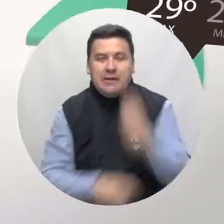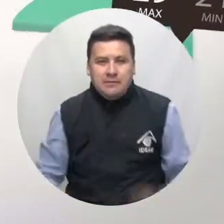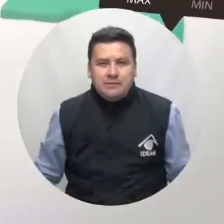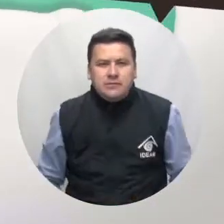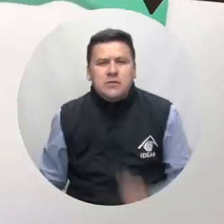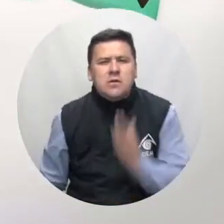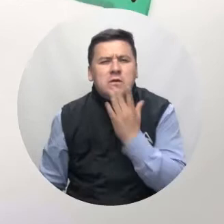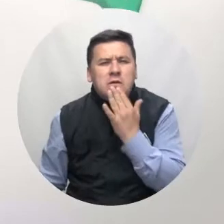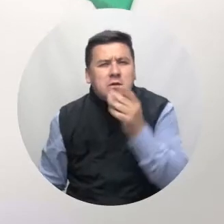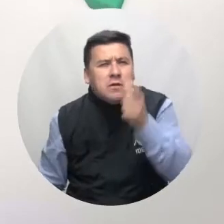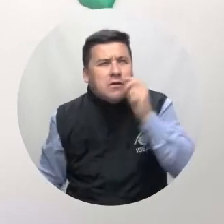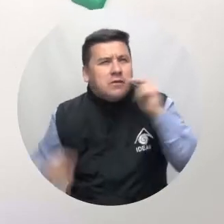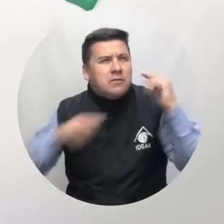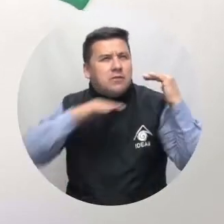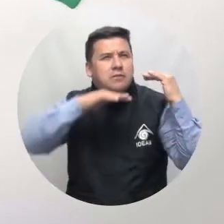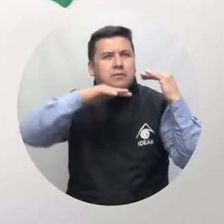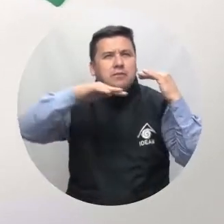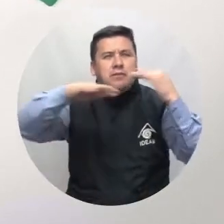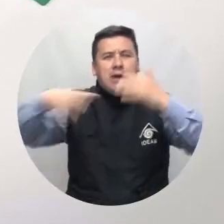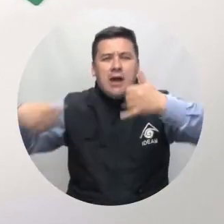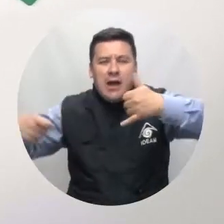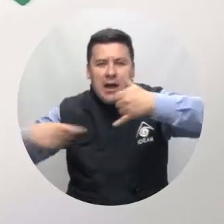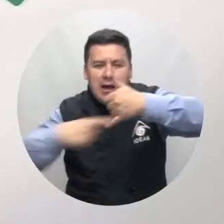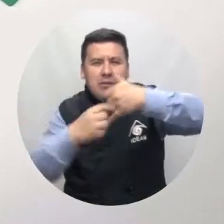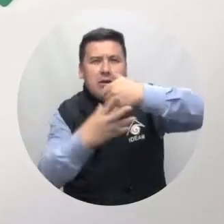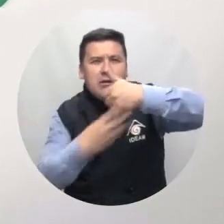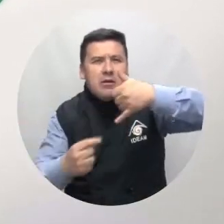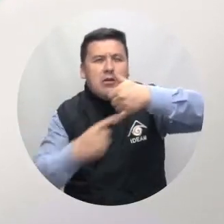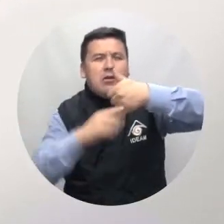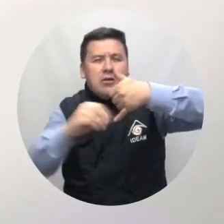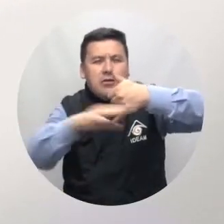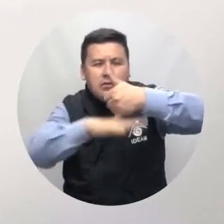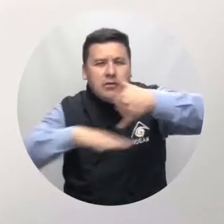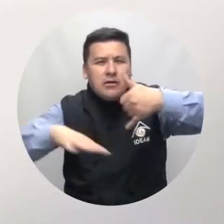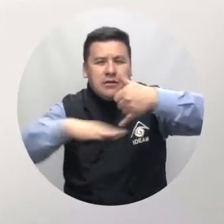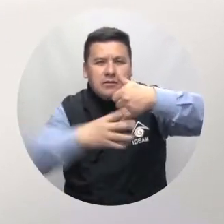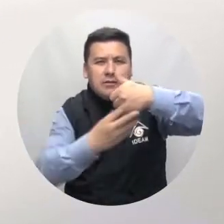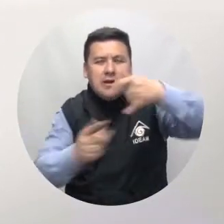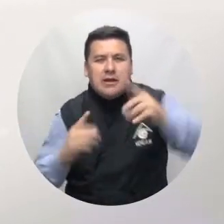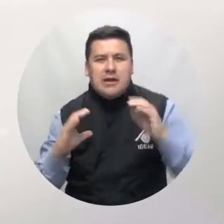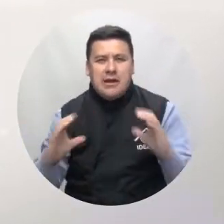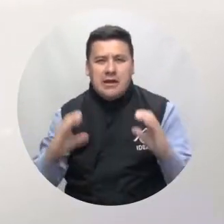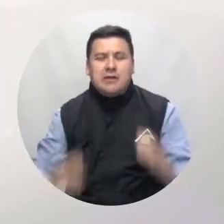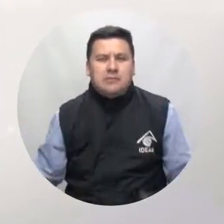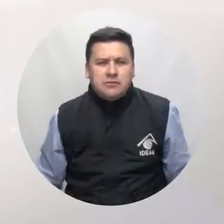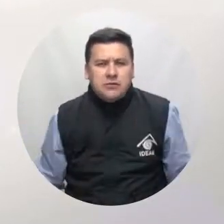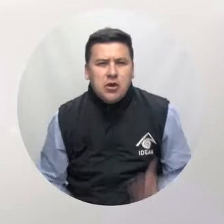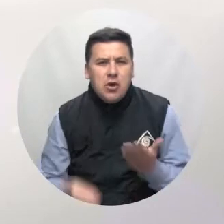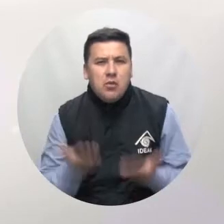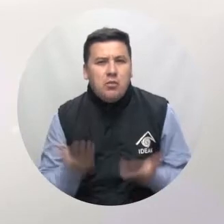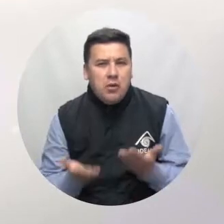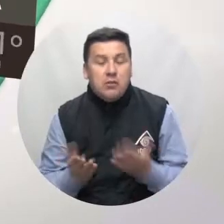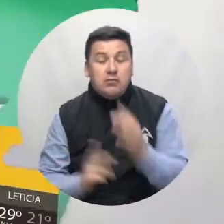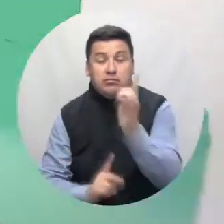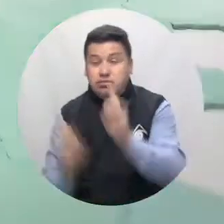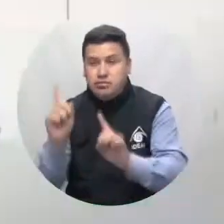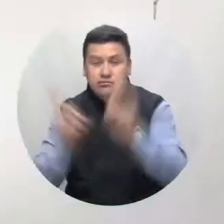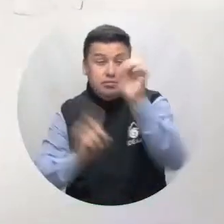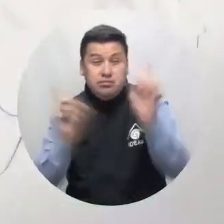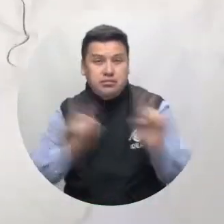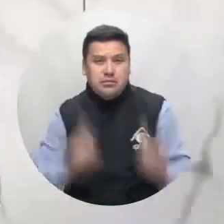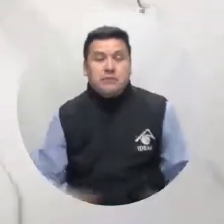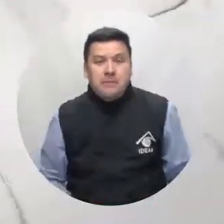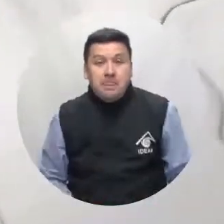gris y lloviznas se presentarán en zonas de Amazonas, Baupés, Guainía y en el oriente de Guaviara y Caquetá. Hay probabilidad de rayos y